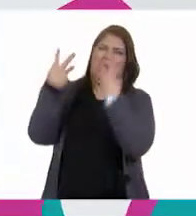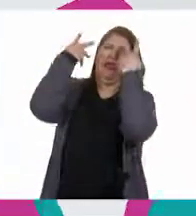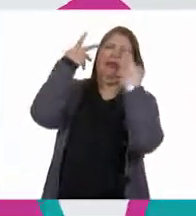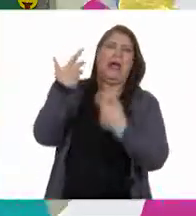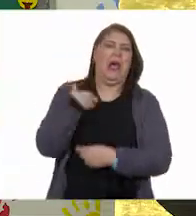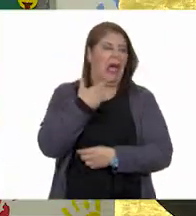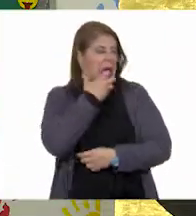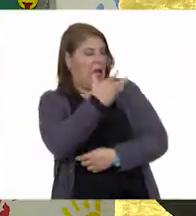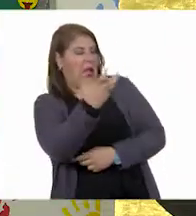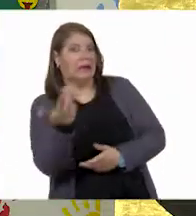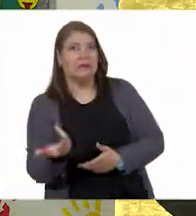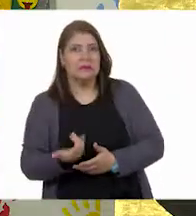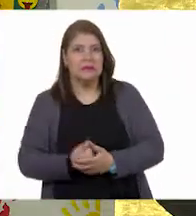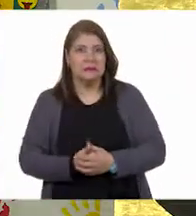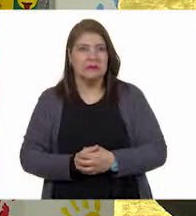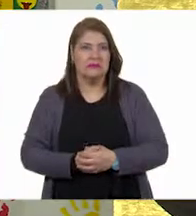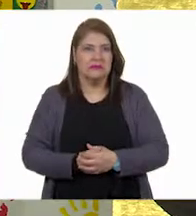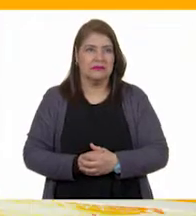Uy.